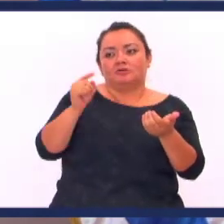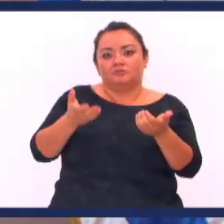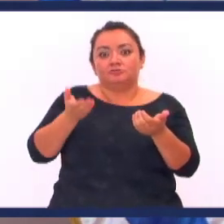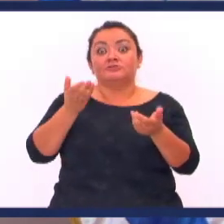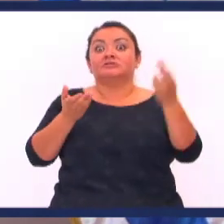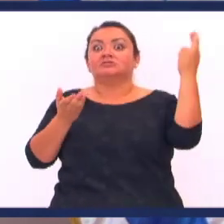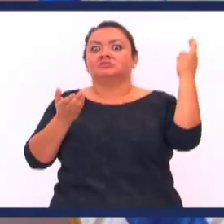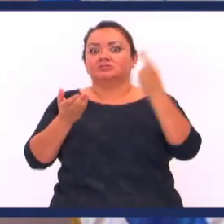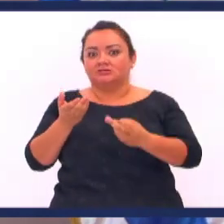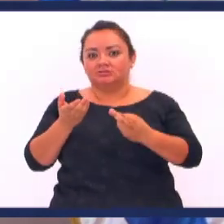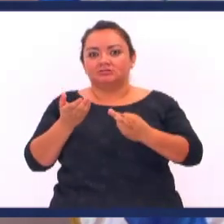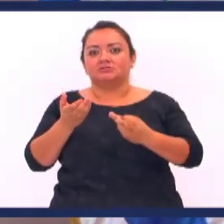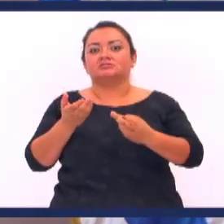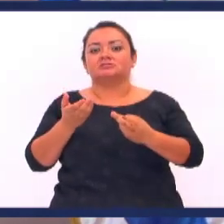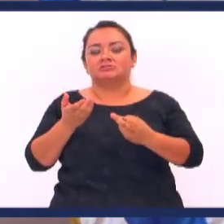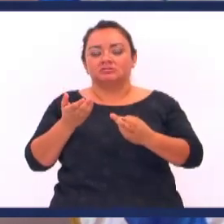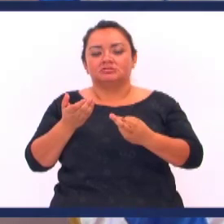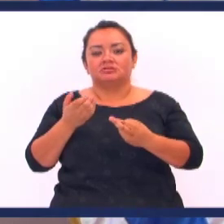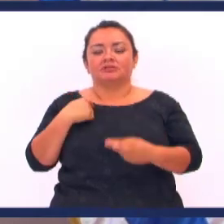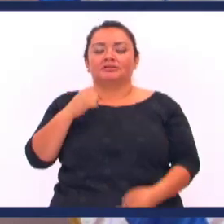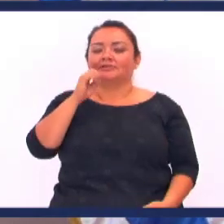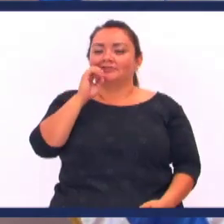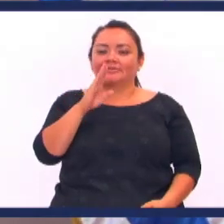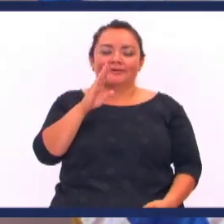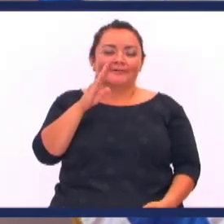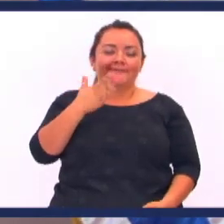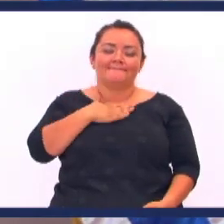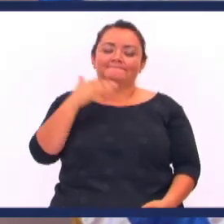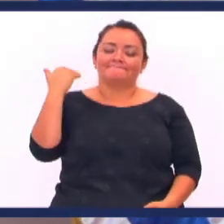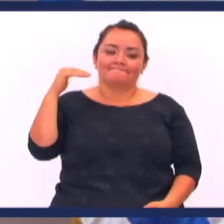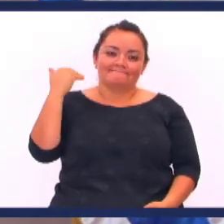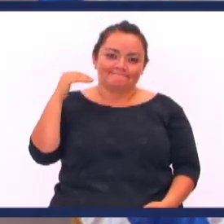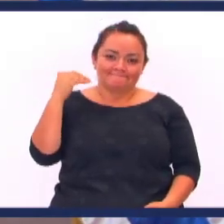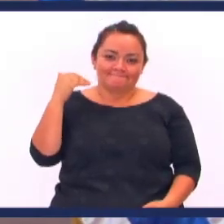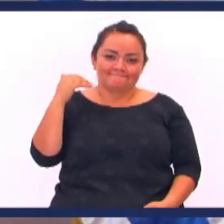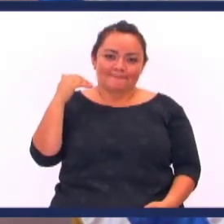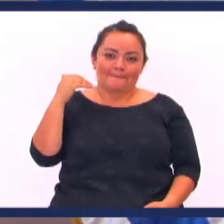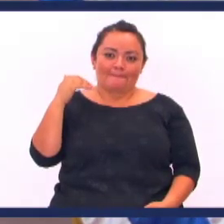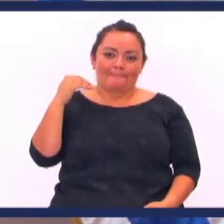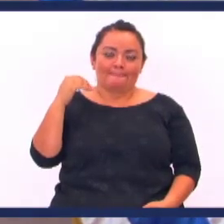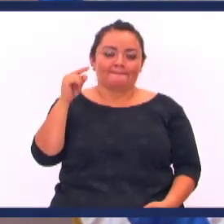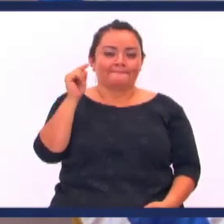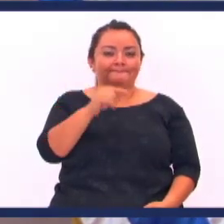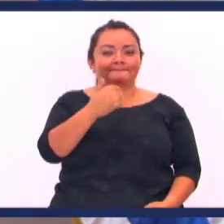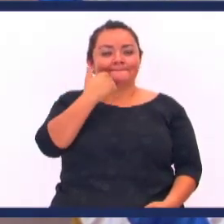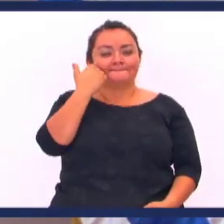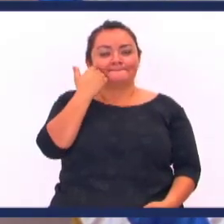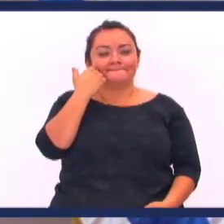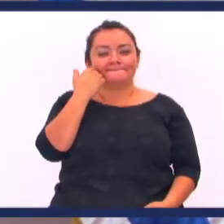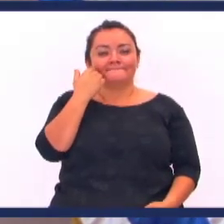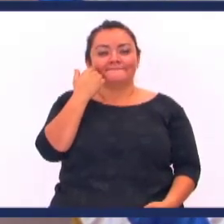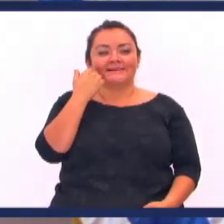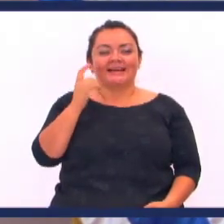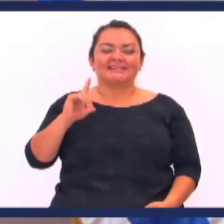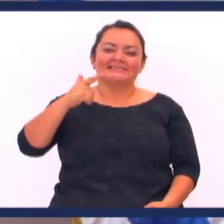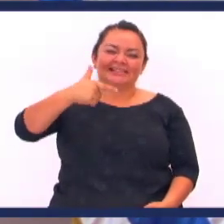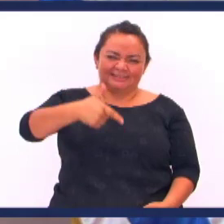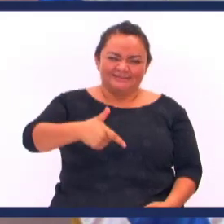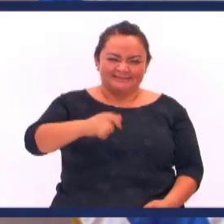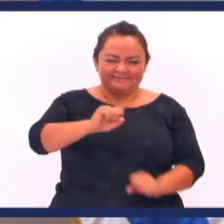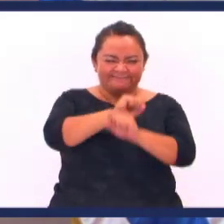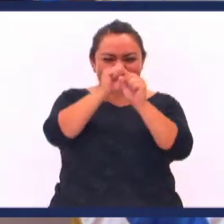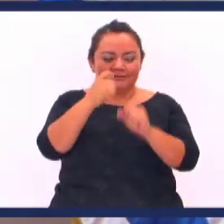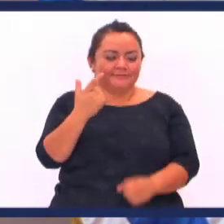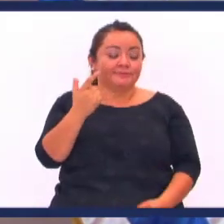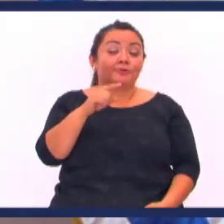Ya les he contado La malísima experiencia Cuando había llegado Este joven A pedirme unos galones De gasolina En la